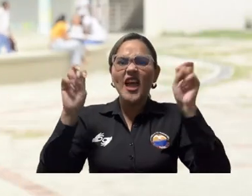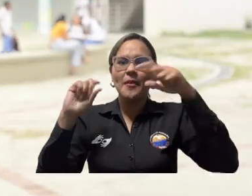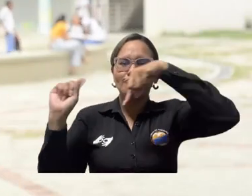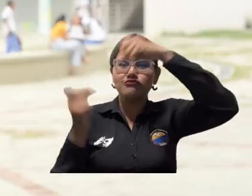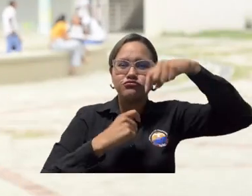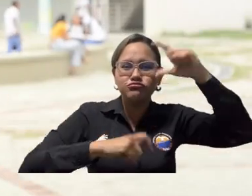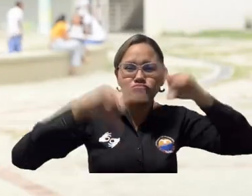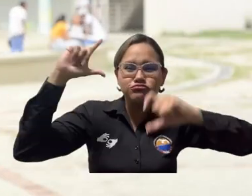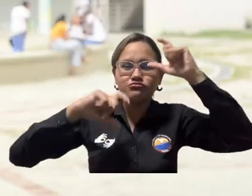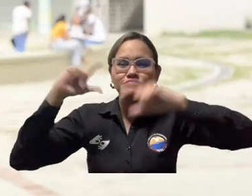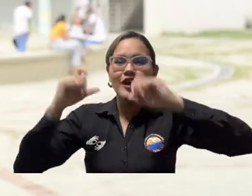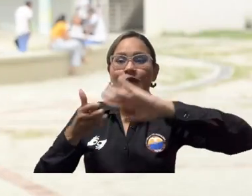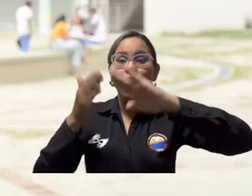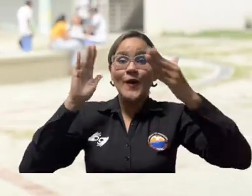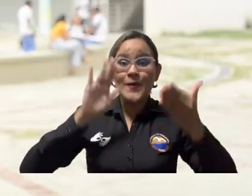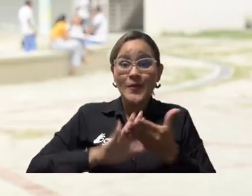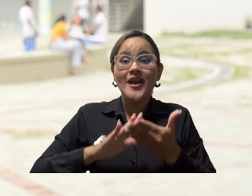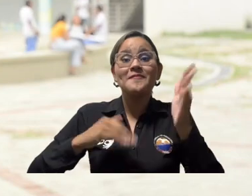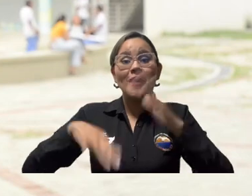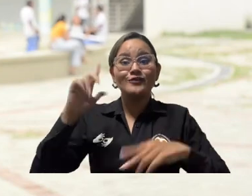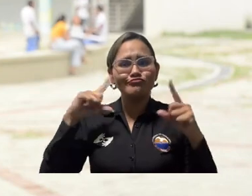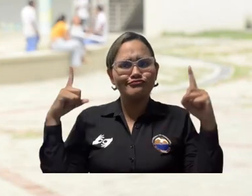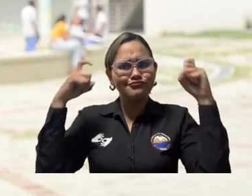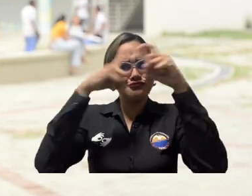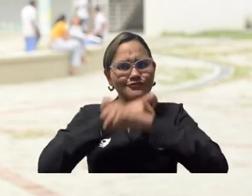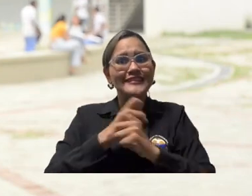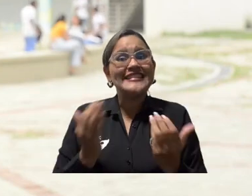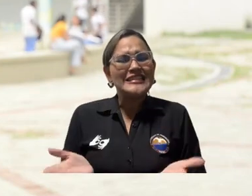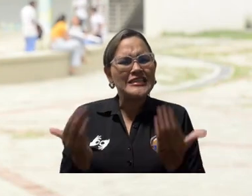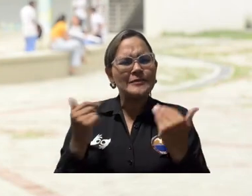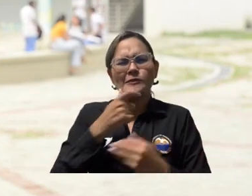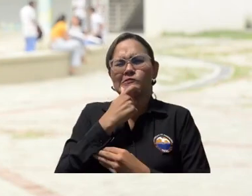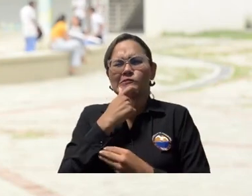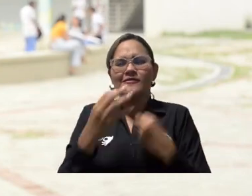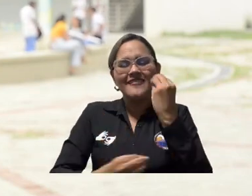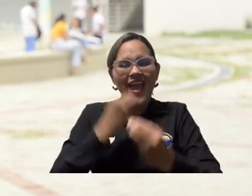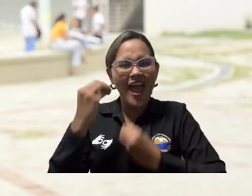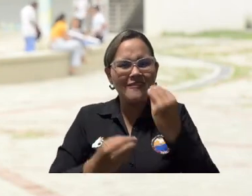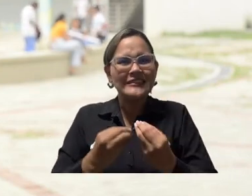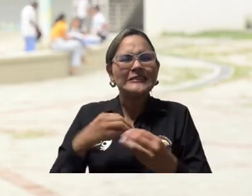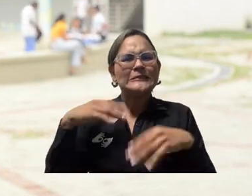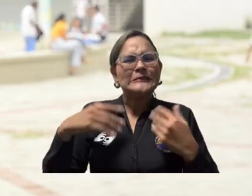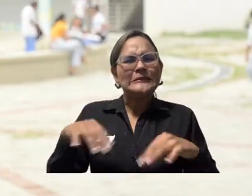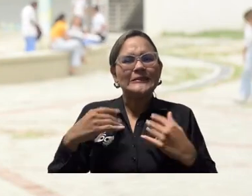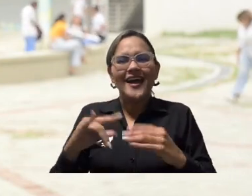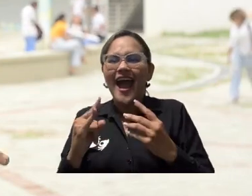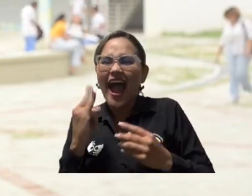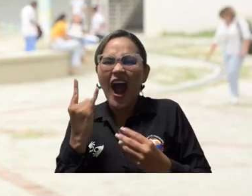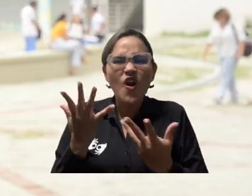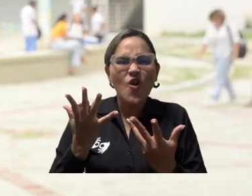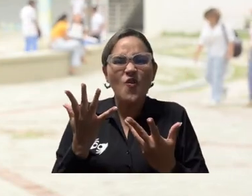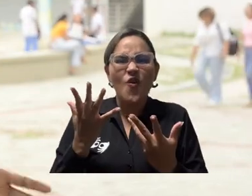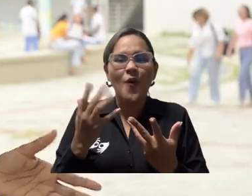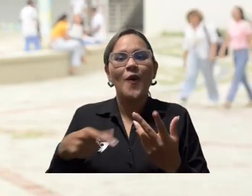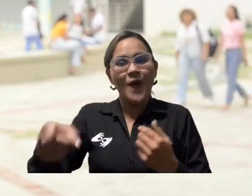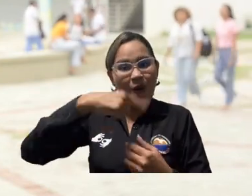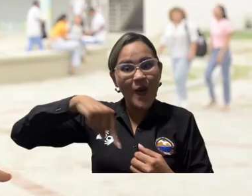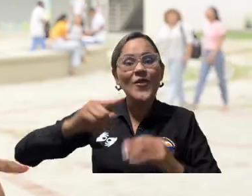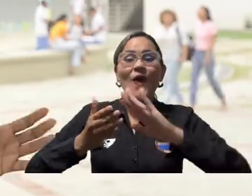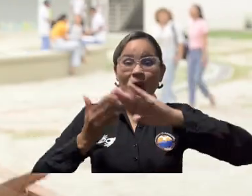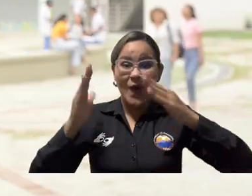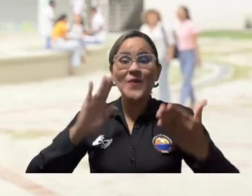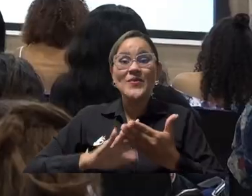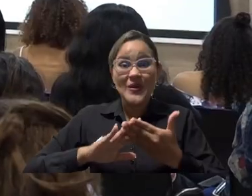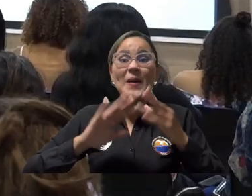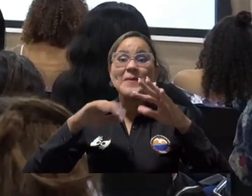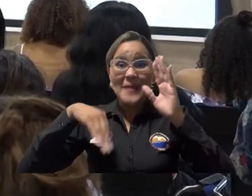comunitario y reflexionar sobre los nuevos retos y desafíos que dentro de nuestras comunidades estamos manejando con respecto